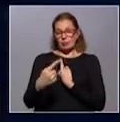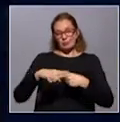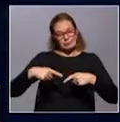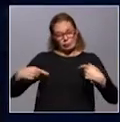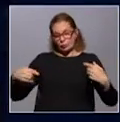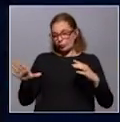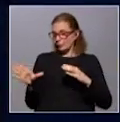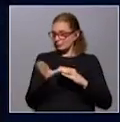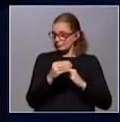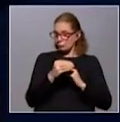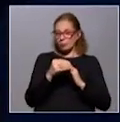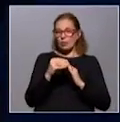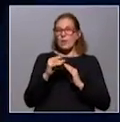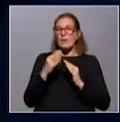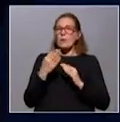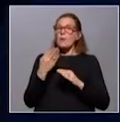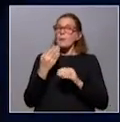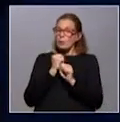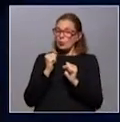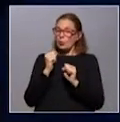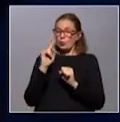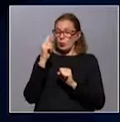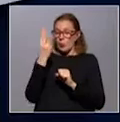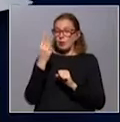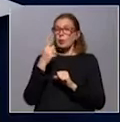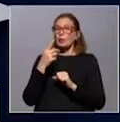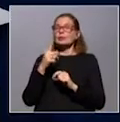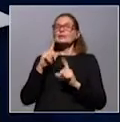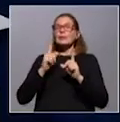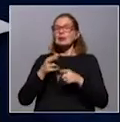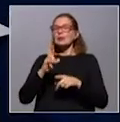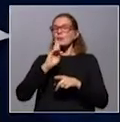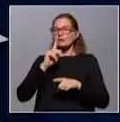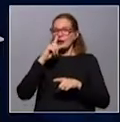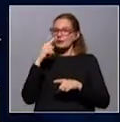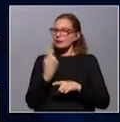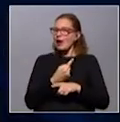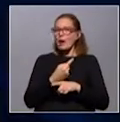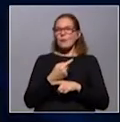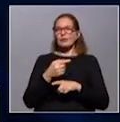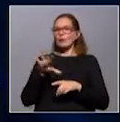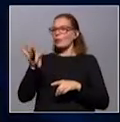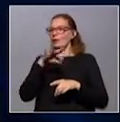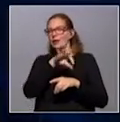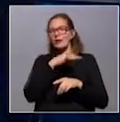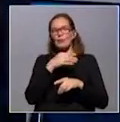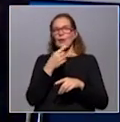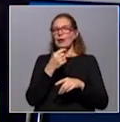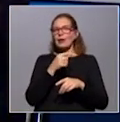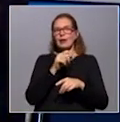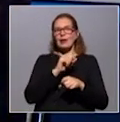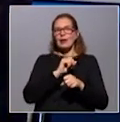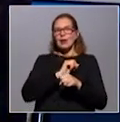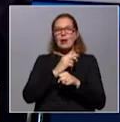Todo eso permitió que Uruguay, además de la respuesta rápida que hubo, el rastreo activo de casos, la aplicación de las